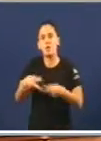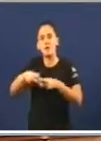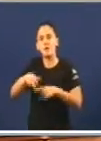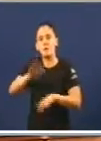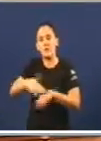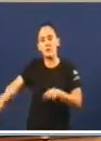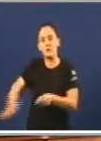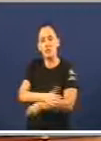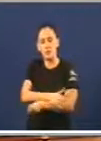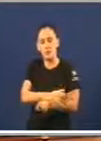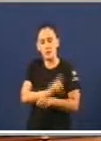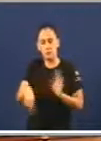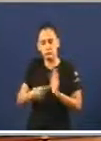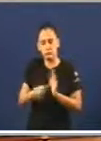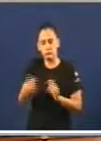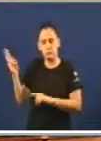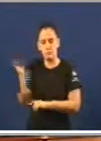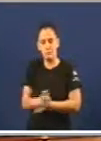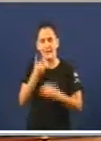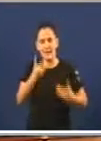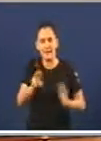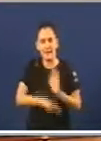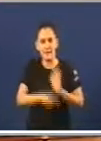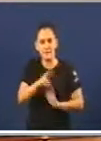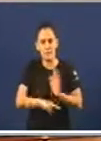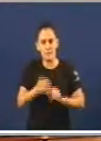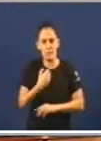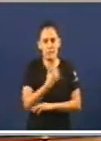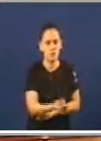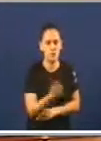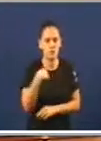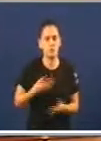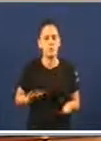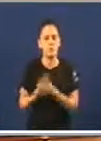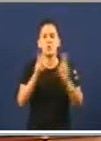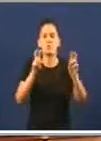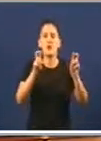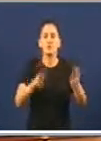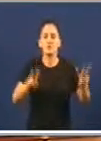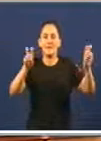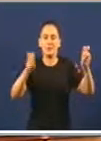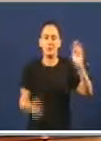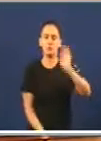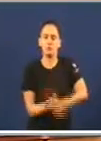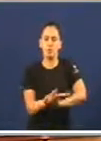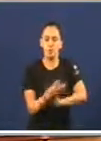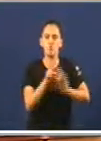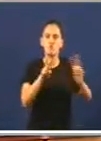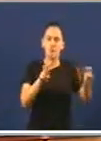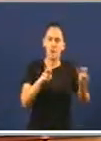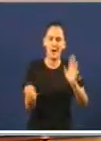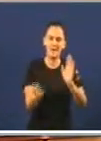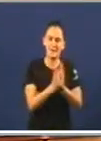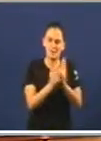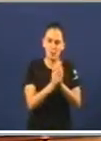cobertura legal amparada no regulamento. Propomos un novo título cun artigo que